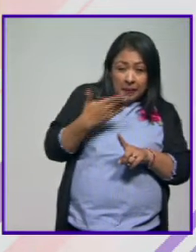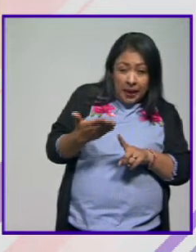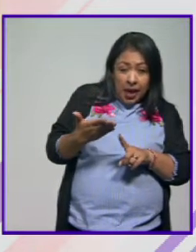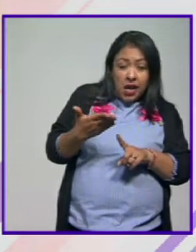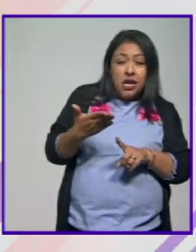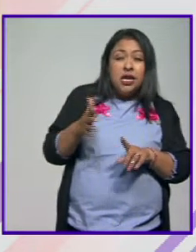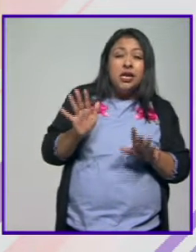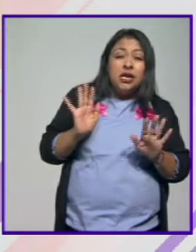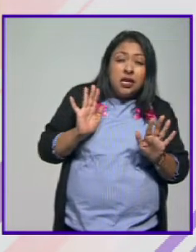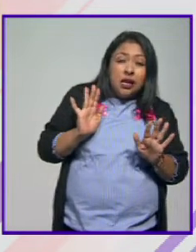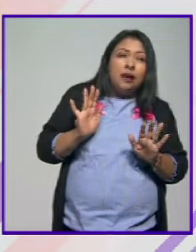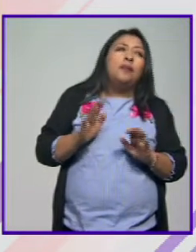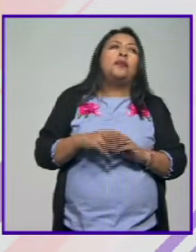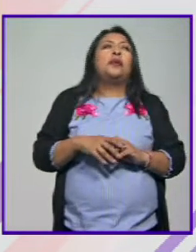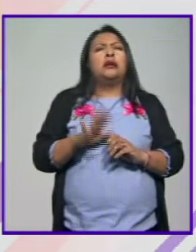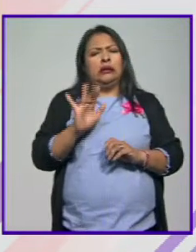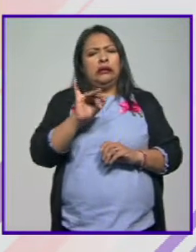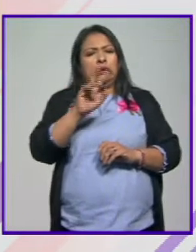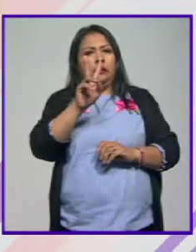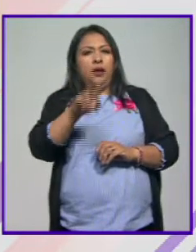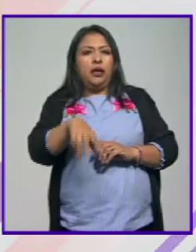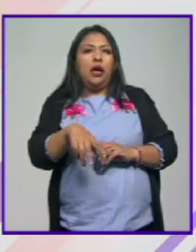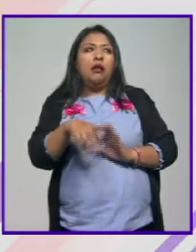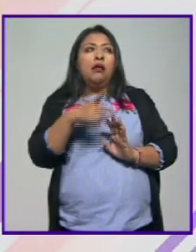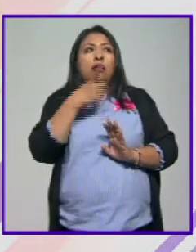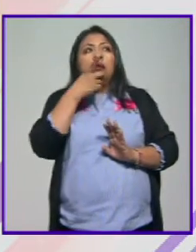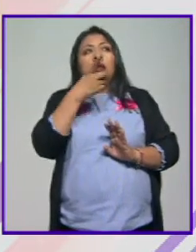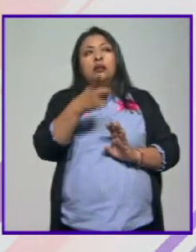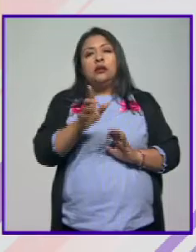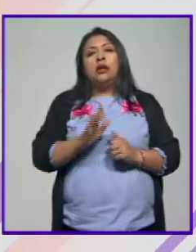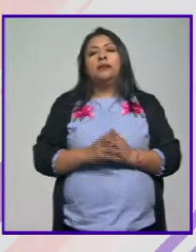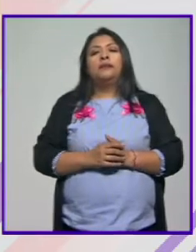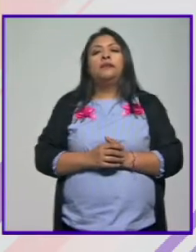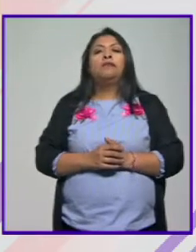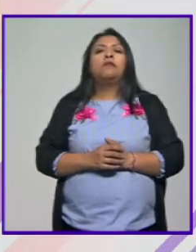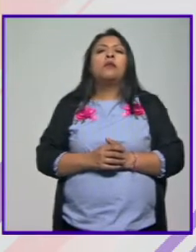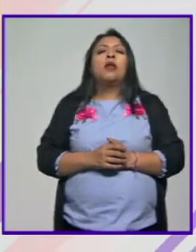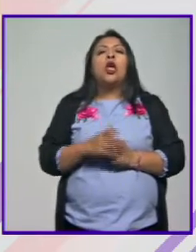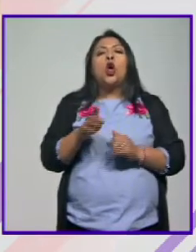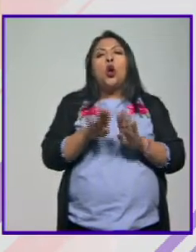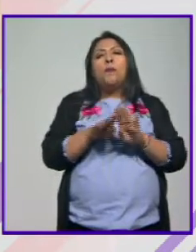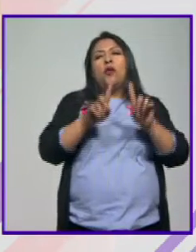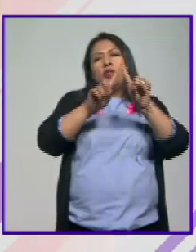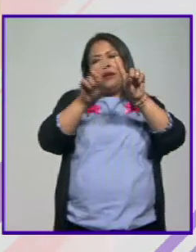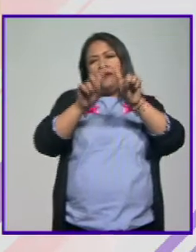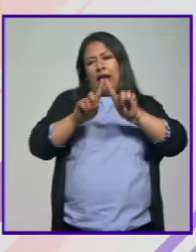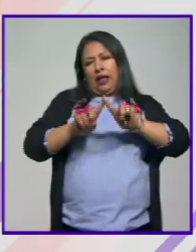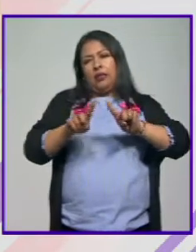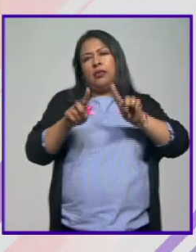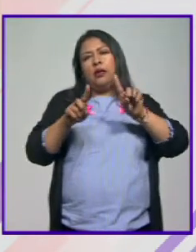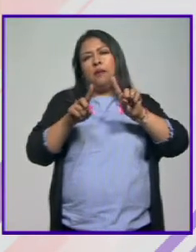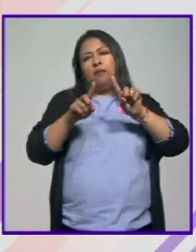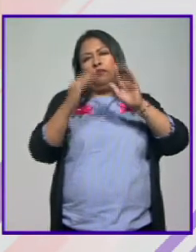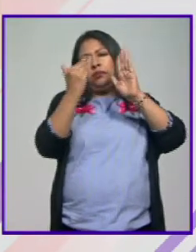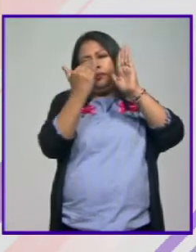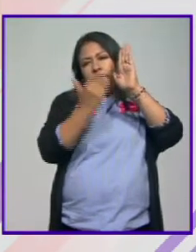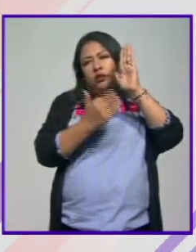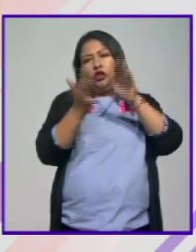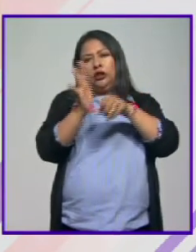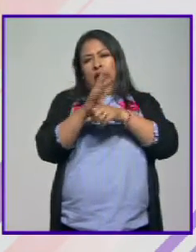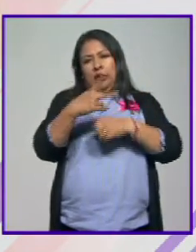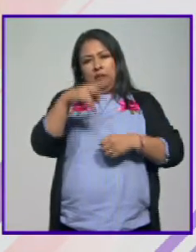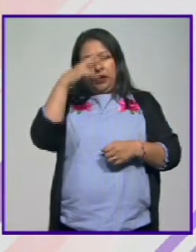diferente digamos sin duda o sea digamos considerando un poco la oferta que hay ¿no? este de cine mexicano